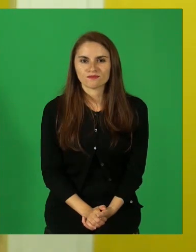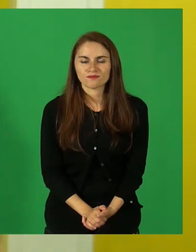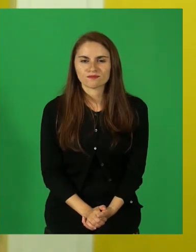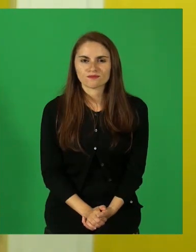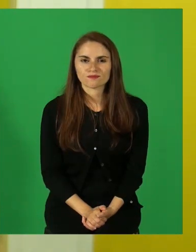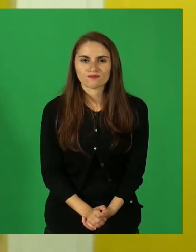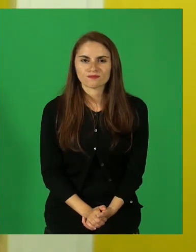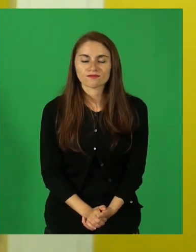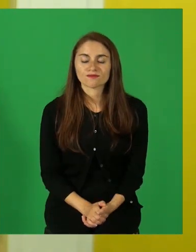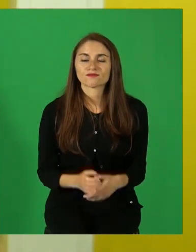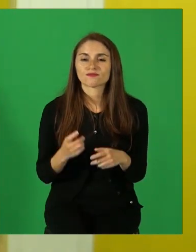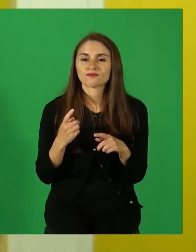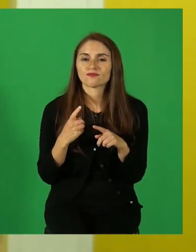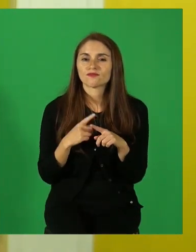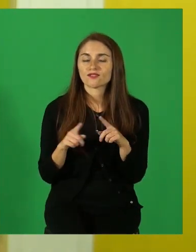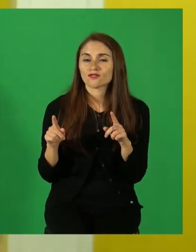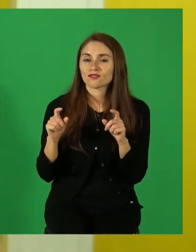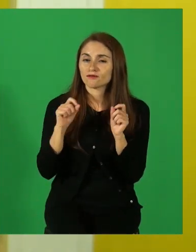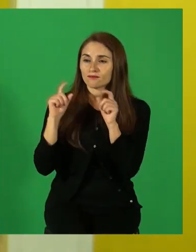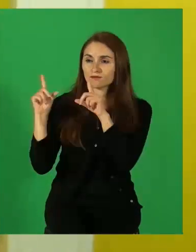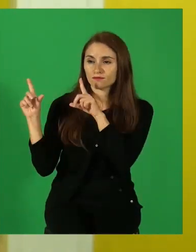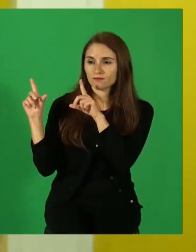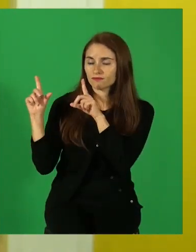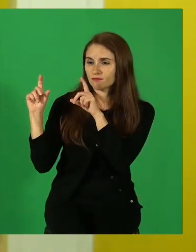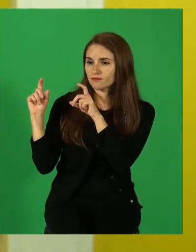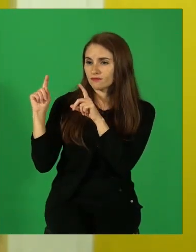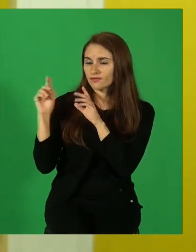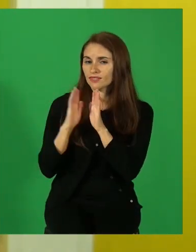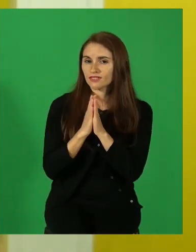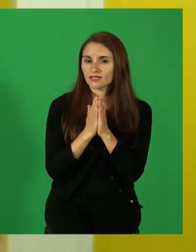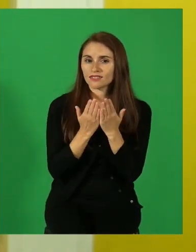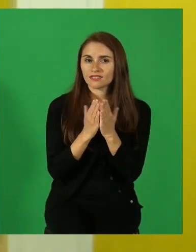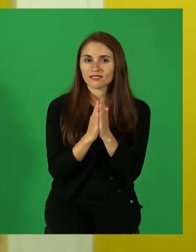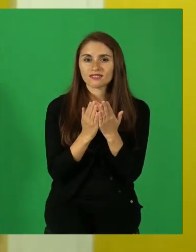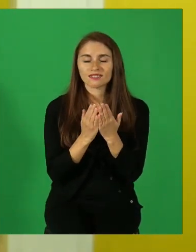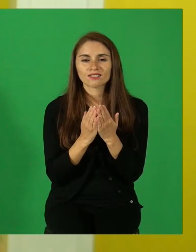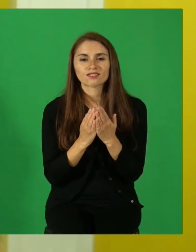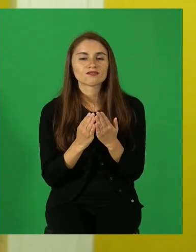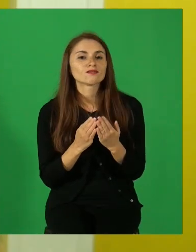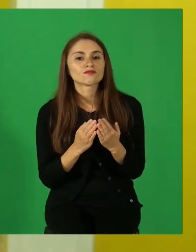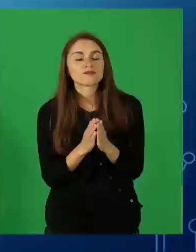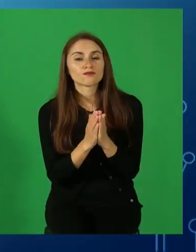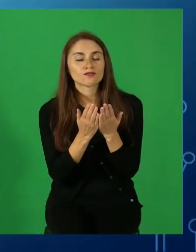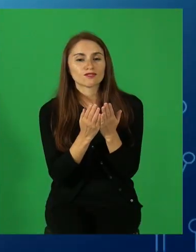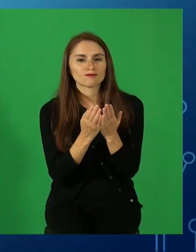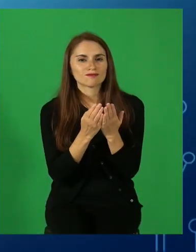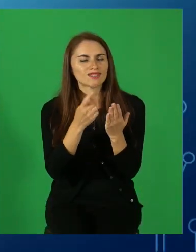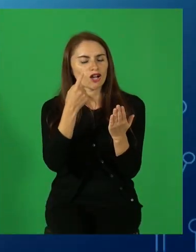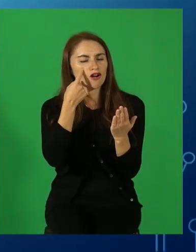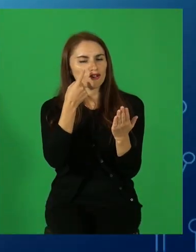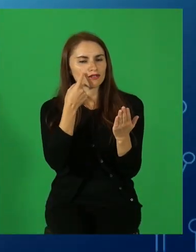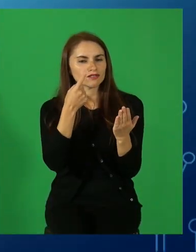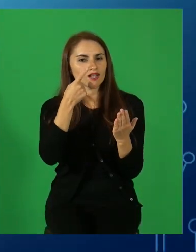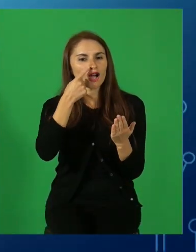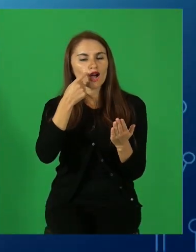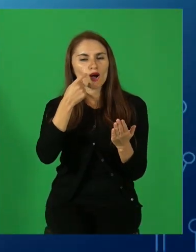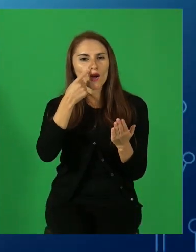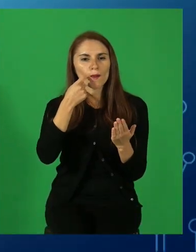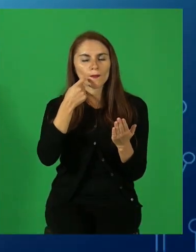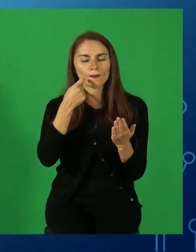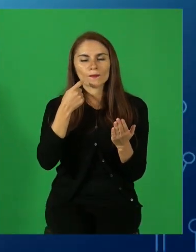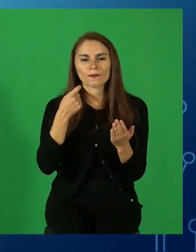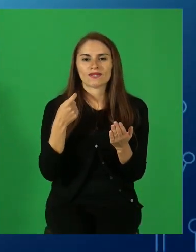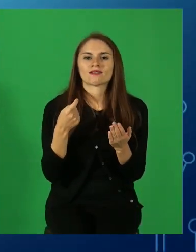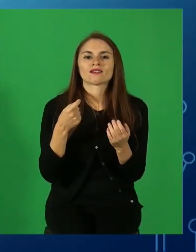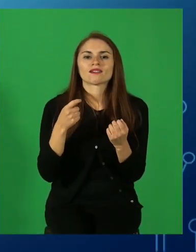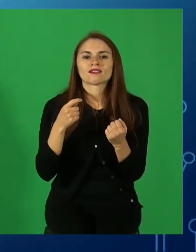Un personaje clásico de la literatura de todos los tiempos, el famoso Quijote